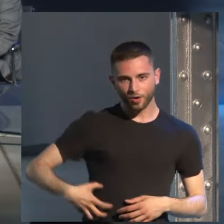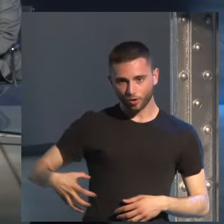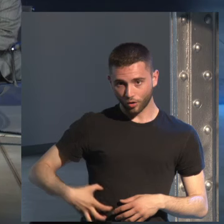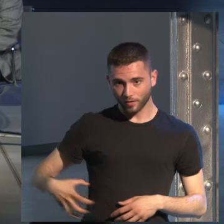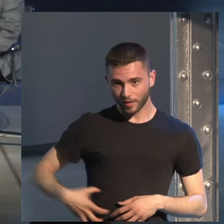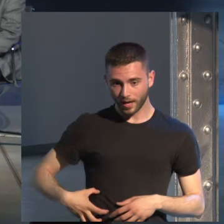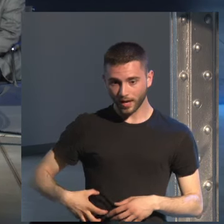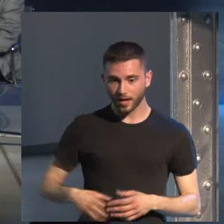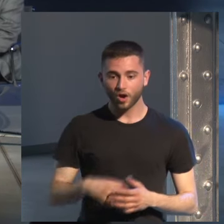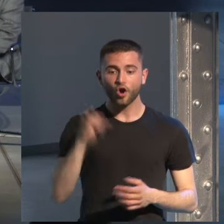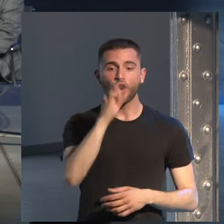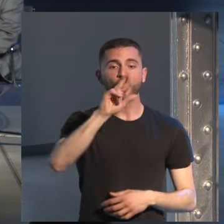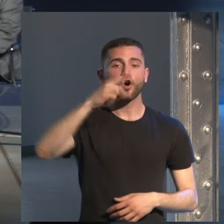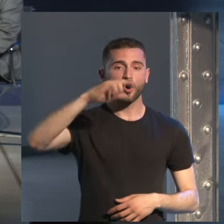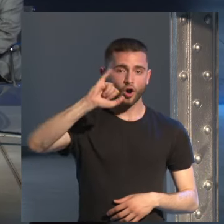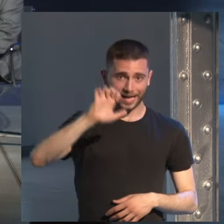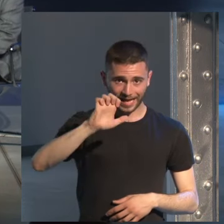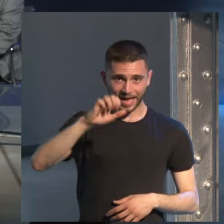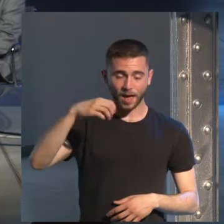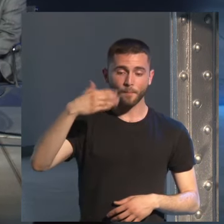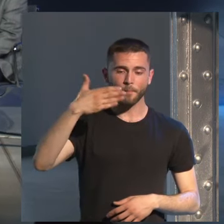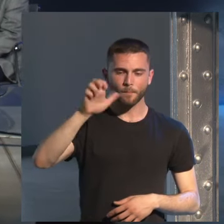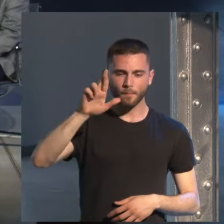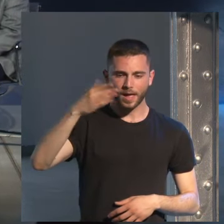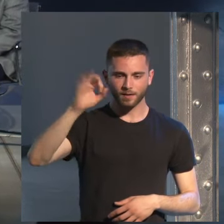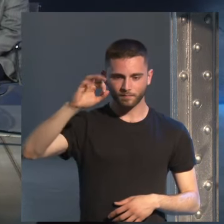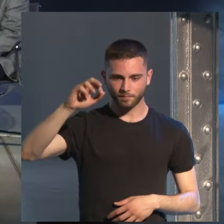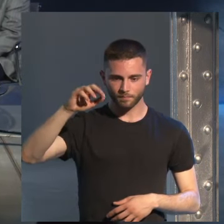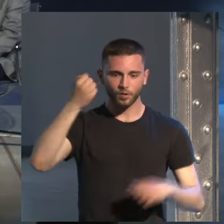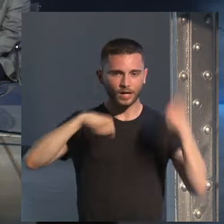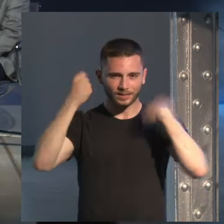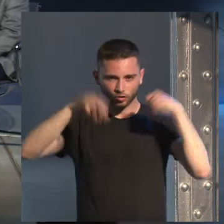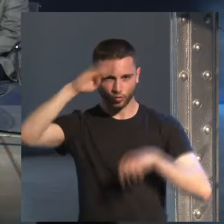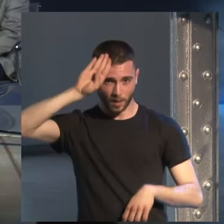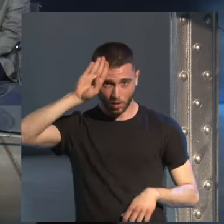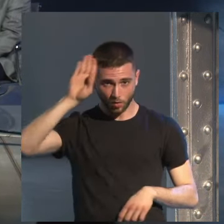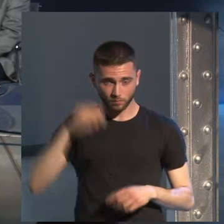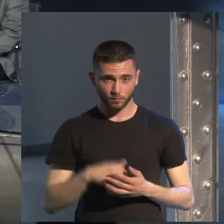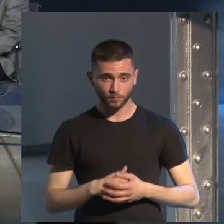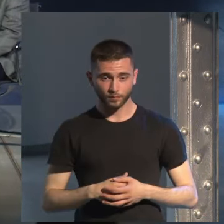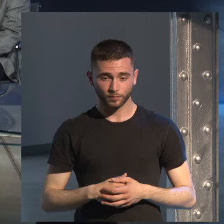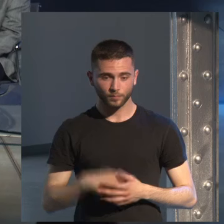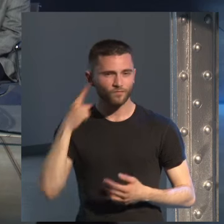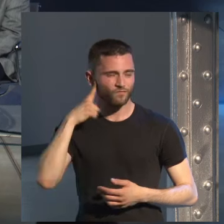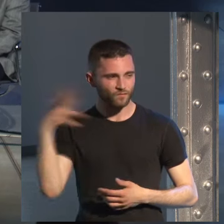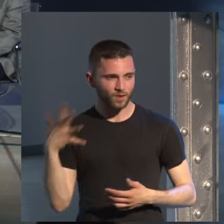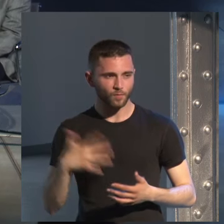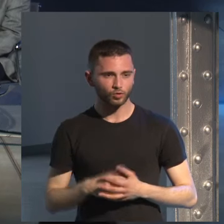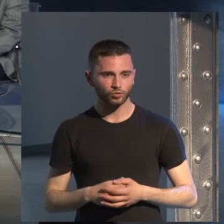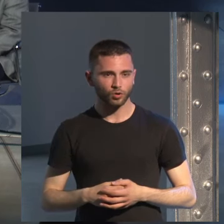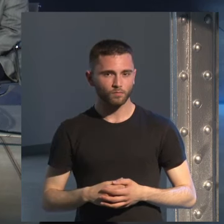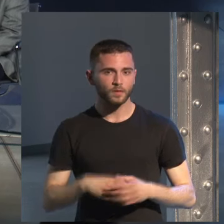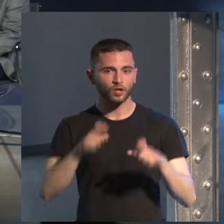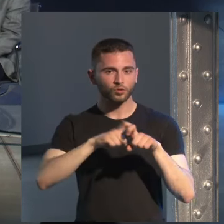cubano más conocido hay por cuestiones de de contratos y de